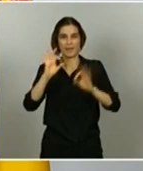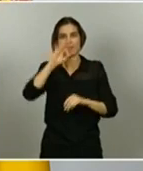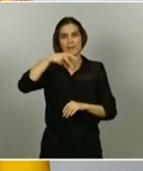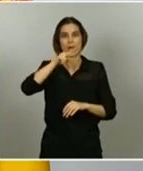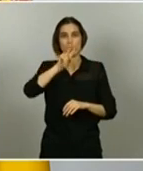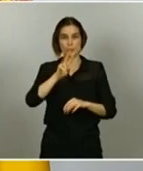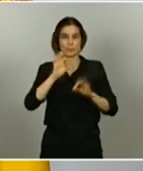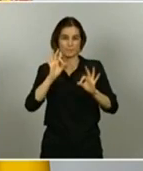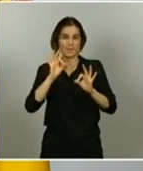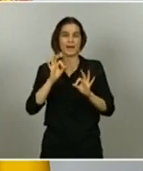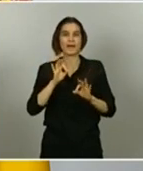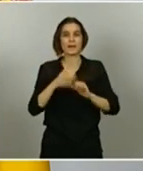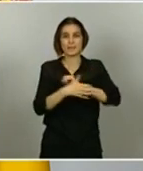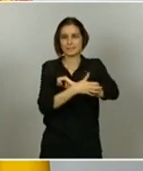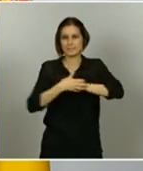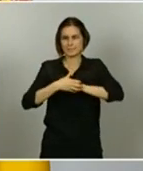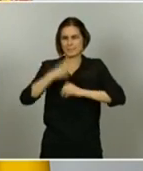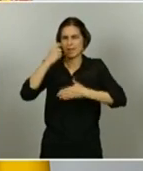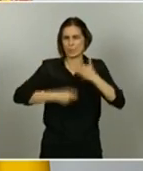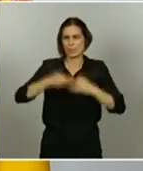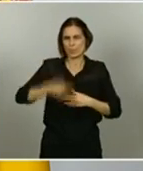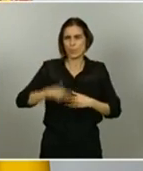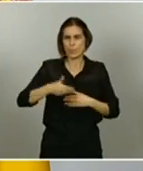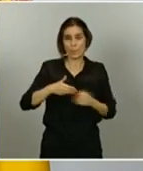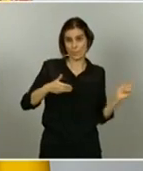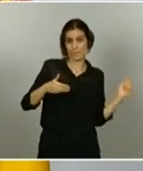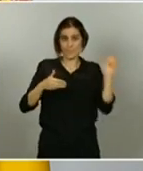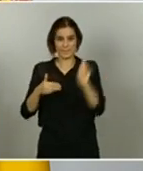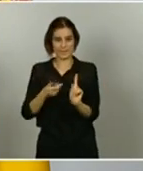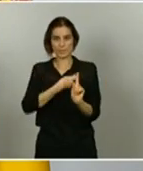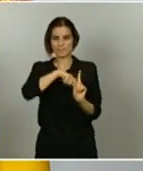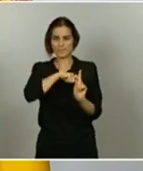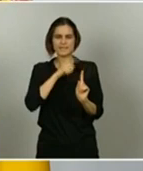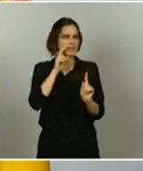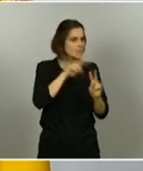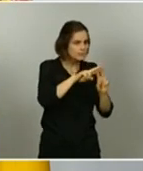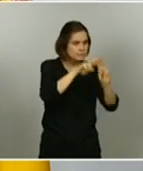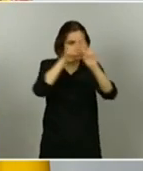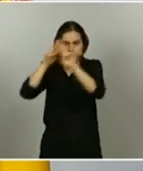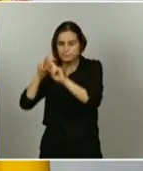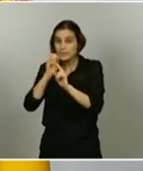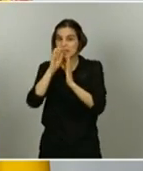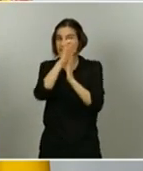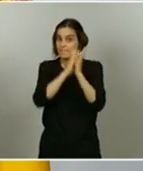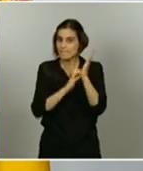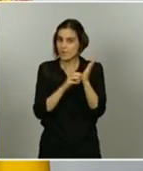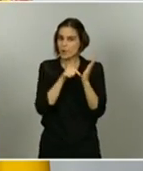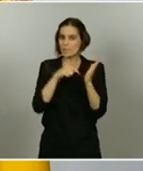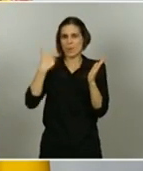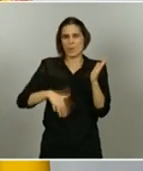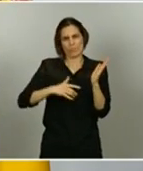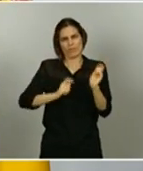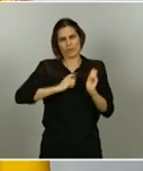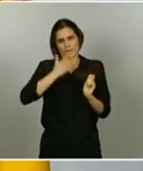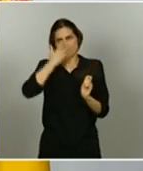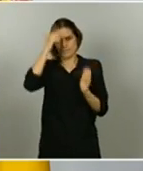que hizo un informe que nos sacaba los colores como país, un informe en el que relataba las condiciones de exclusión social en las que vive